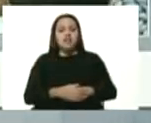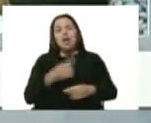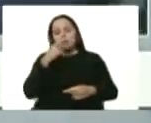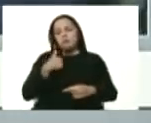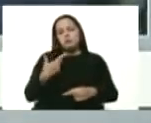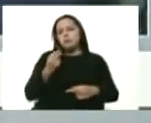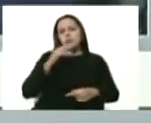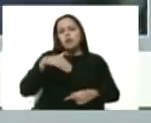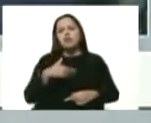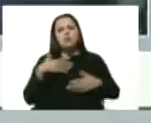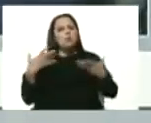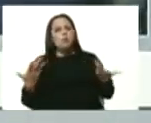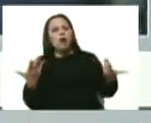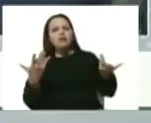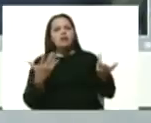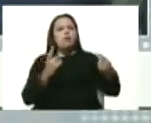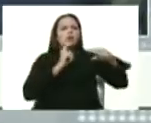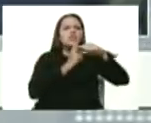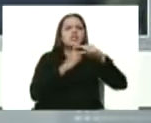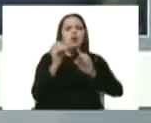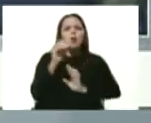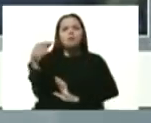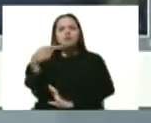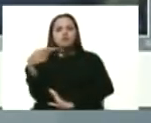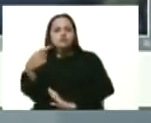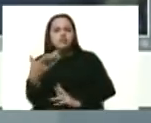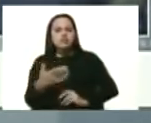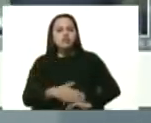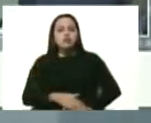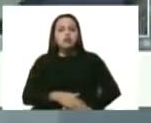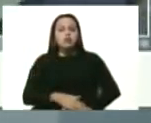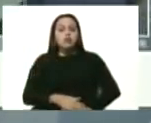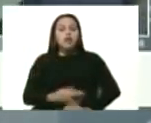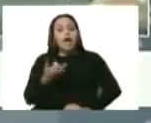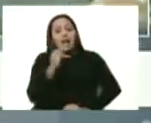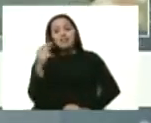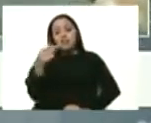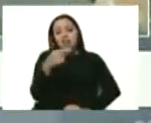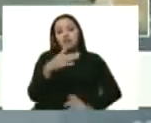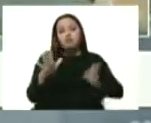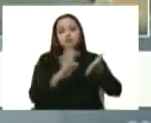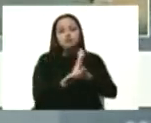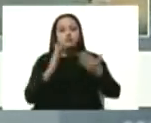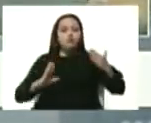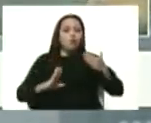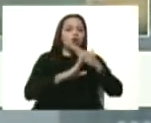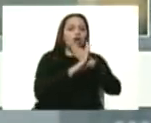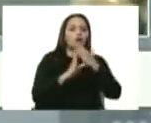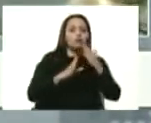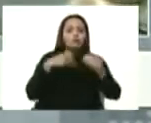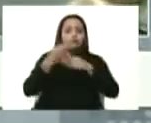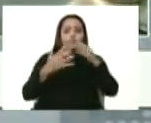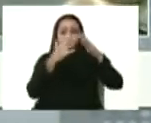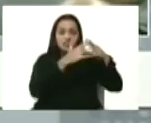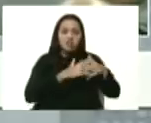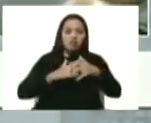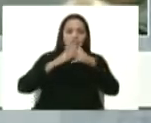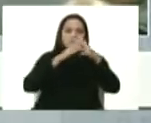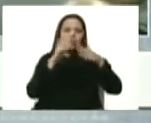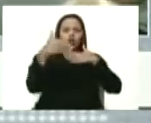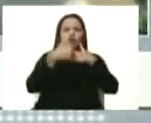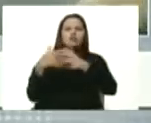cuál ha sido el impacto negativo del bloqueo criminal dirigido desde Estados Unidos contra Venezuela,